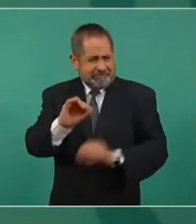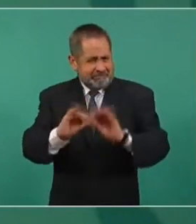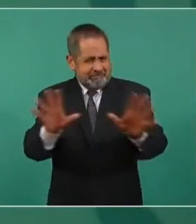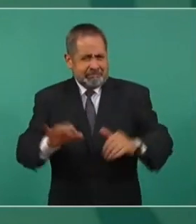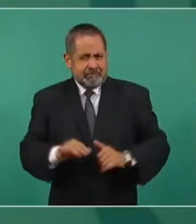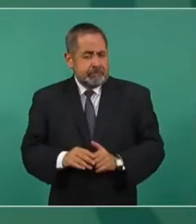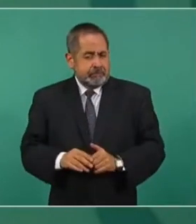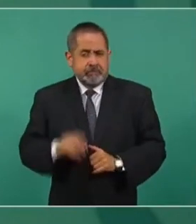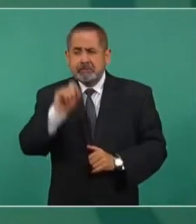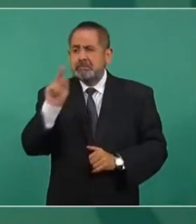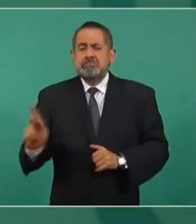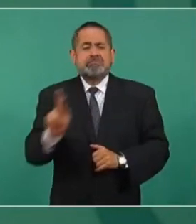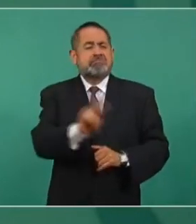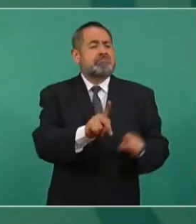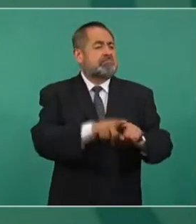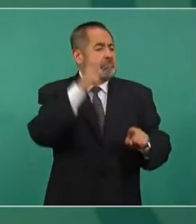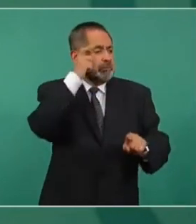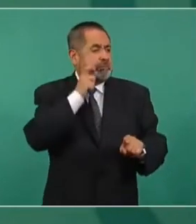Y lo mismo Guerrero.